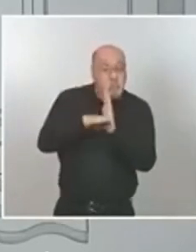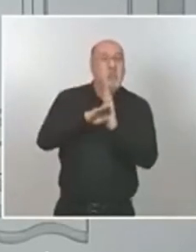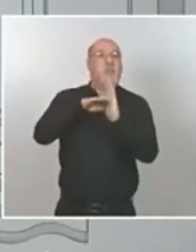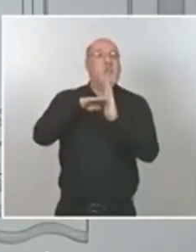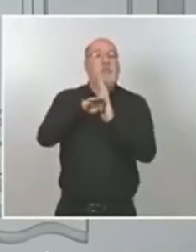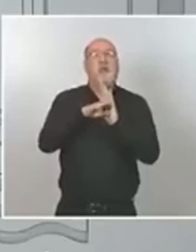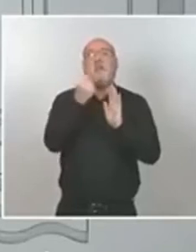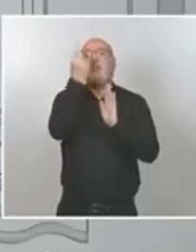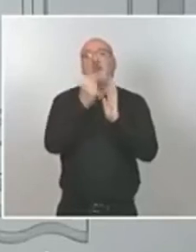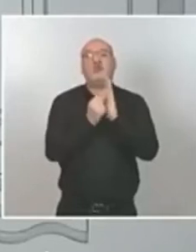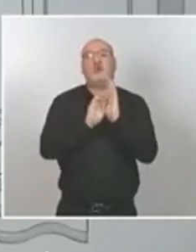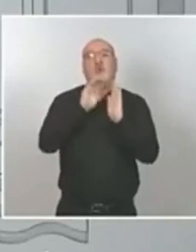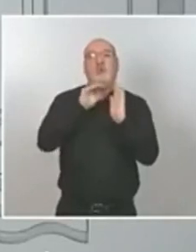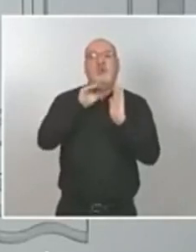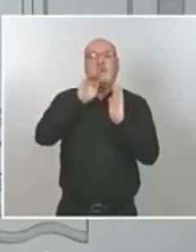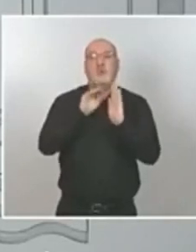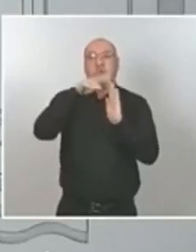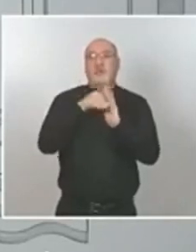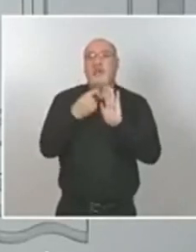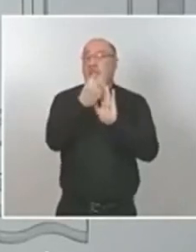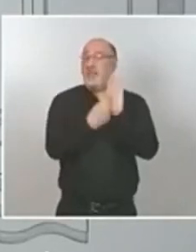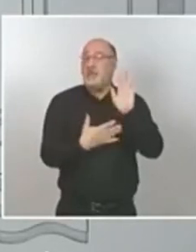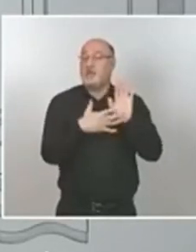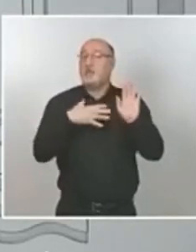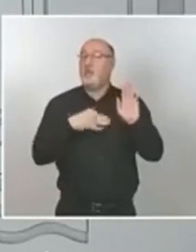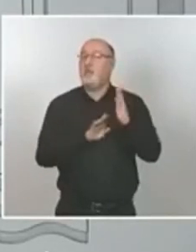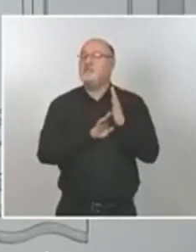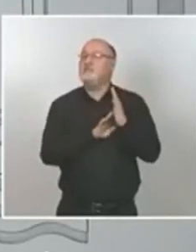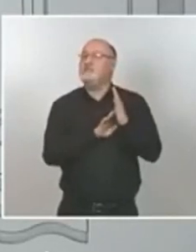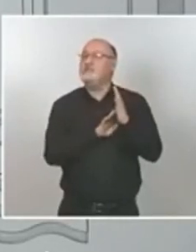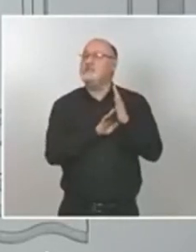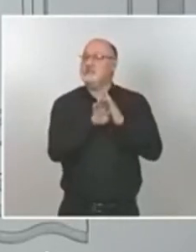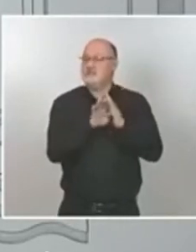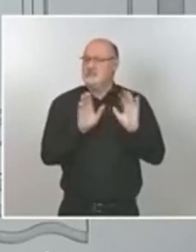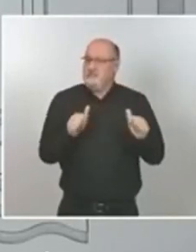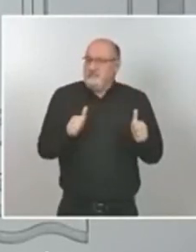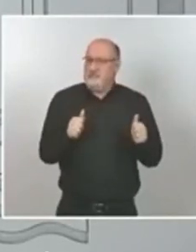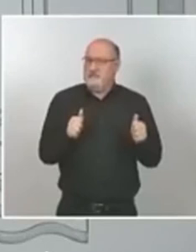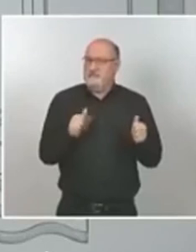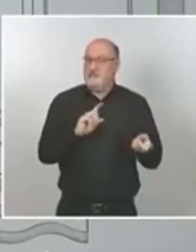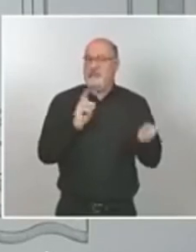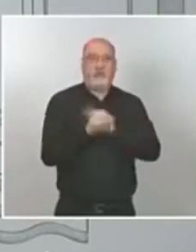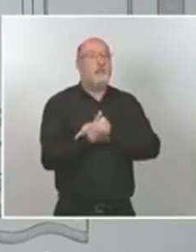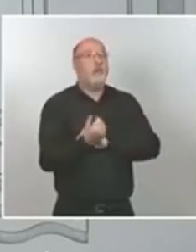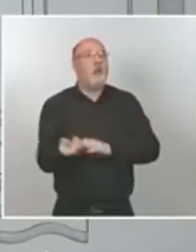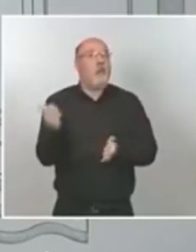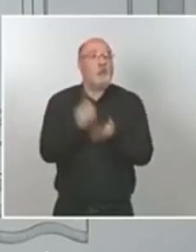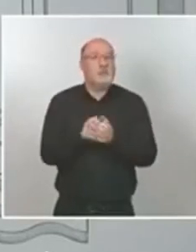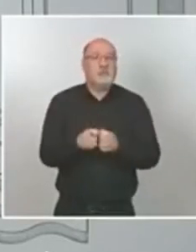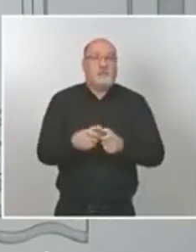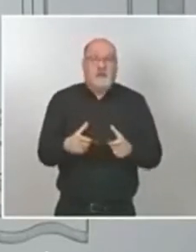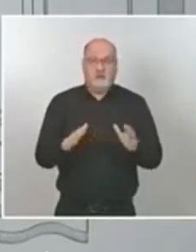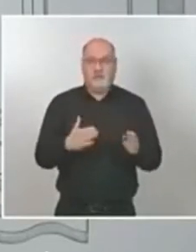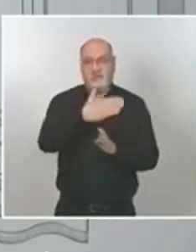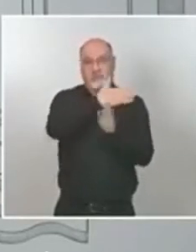pero ya hay datos que pueden apuntar pudieran apuntar a un cambio de tendencia y es esa incidencia acumulada a